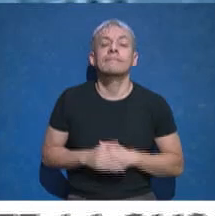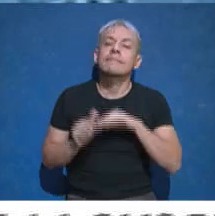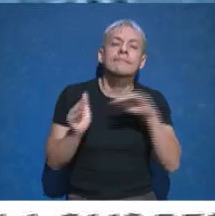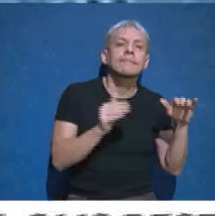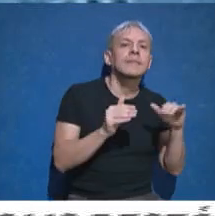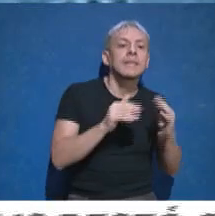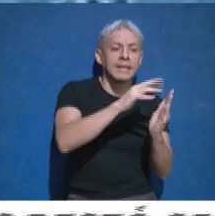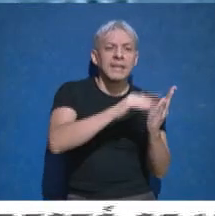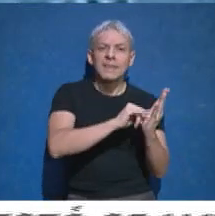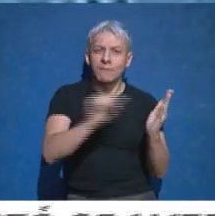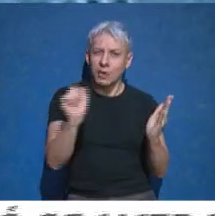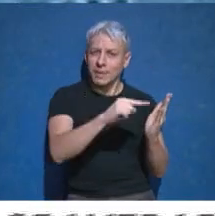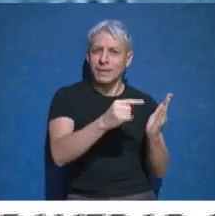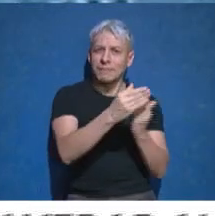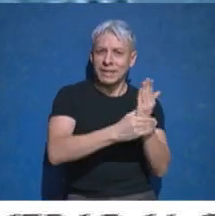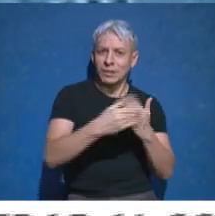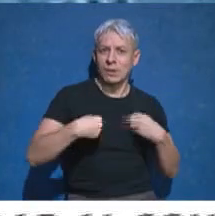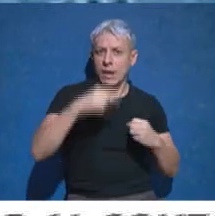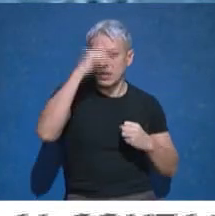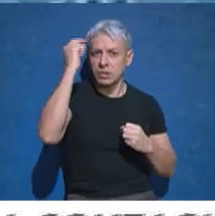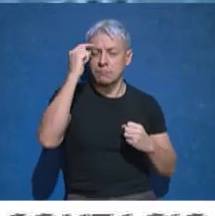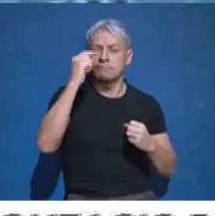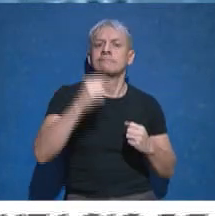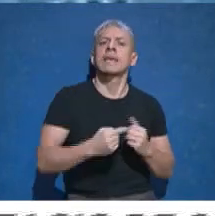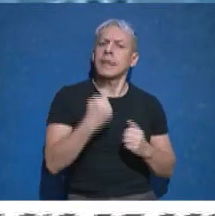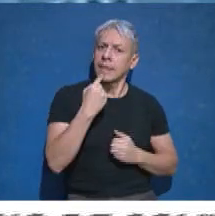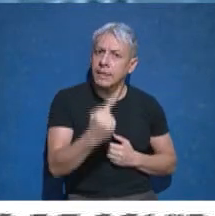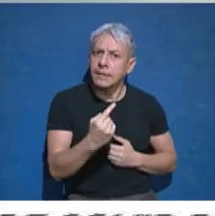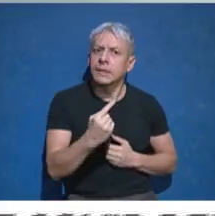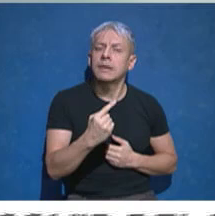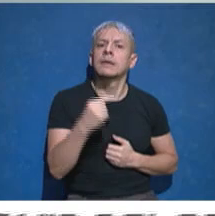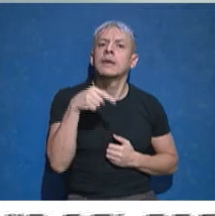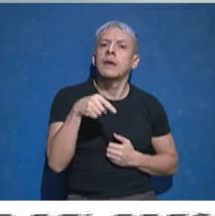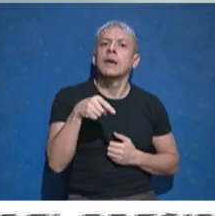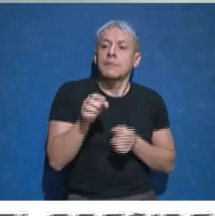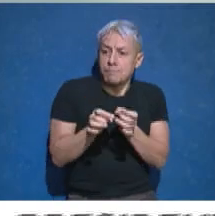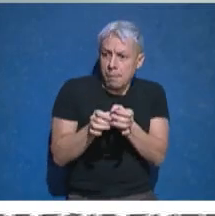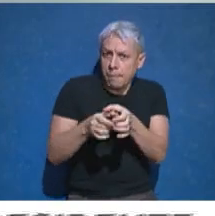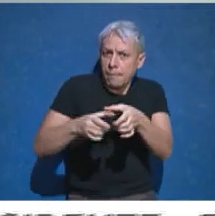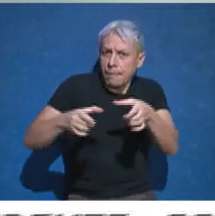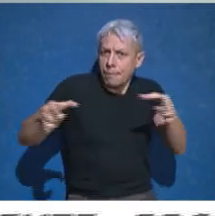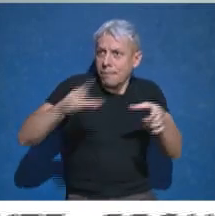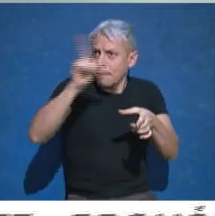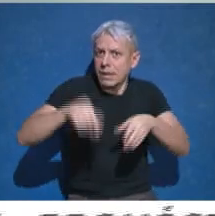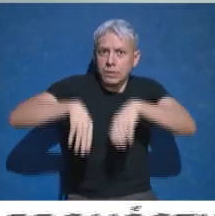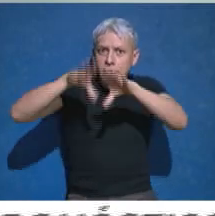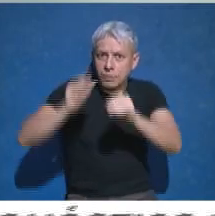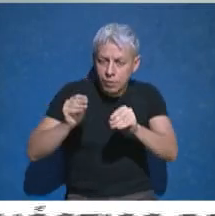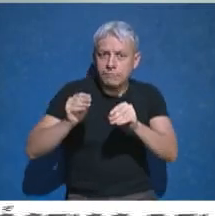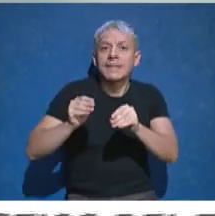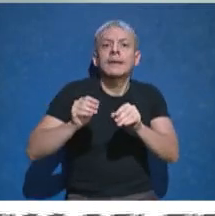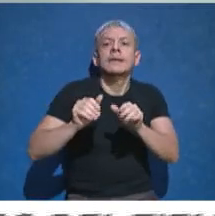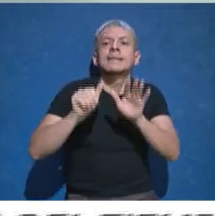Un informe del Ministerio de Salud de la Nación indica que de acuerdo a la evolución del riesgo epidemiológico en todo el país hay 6